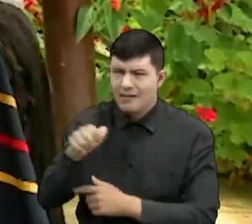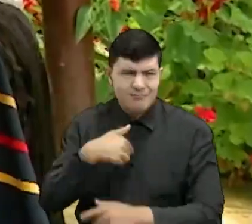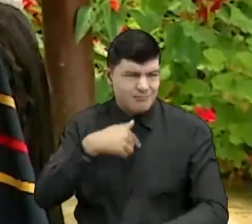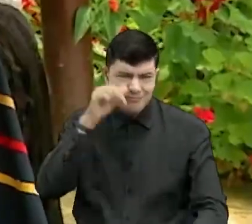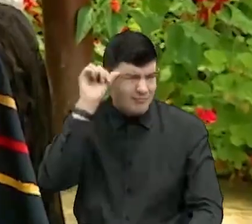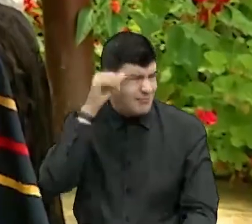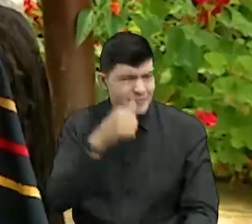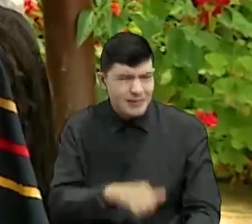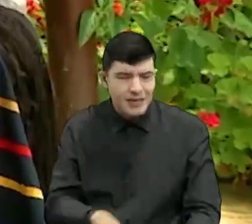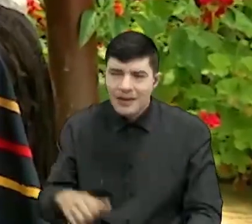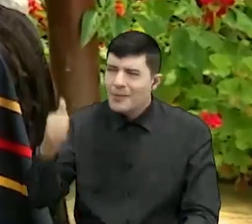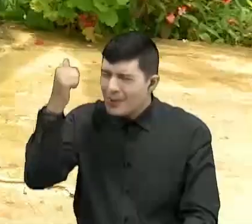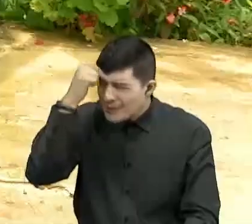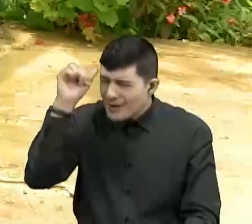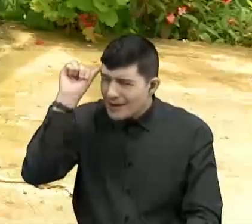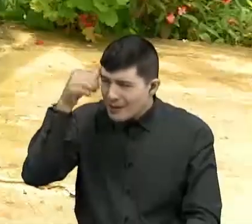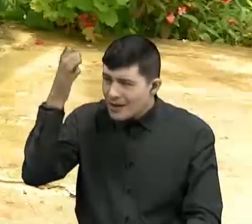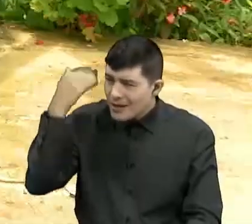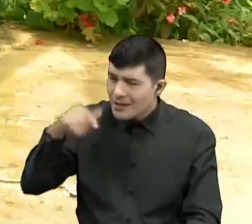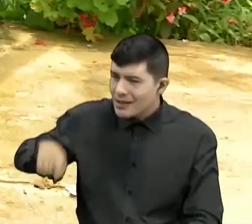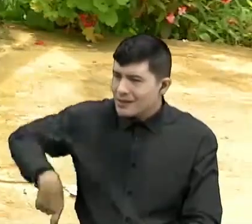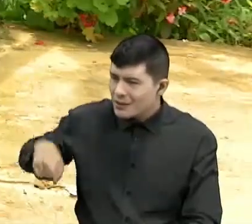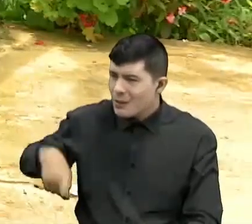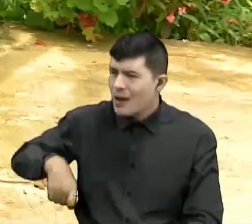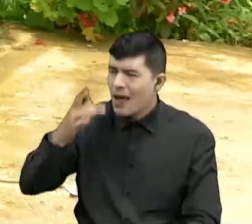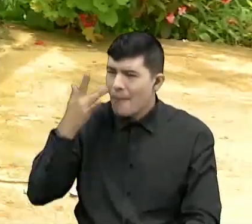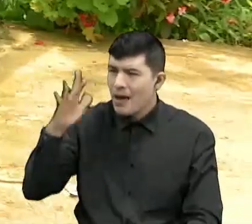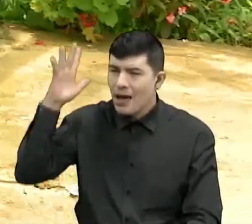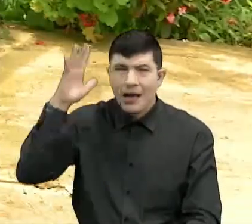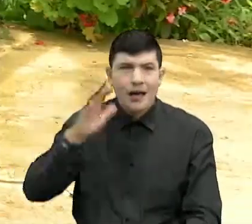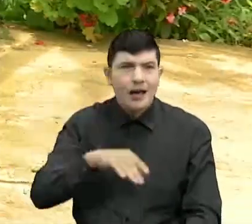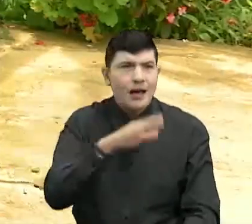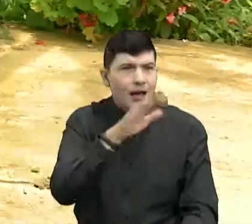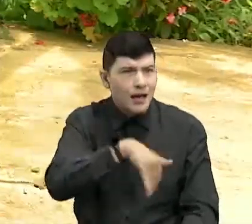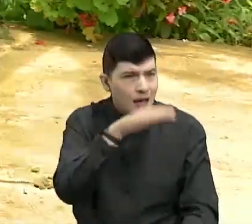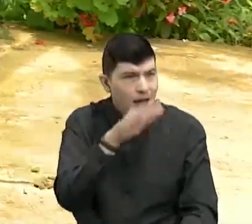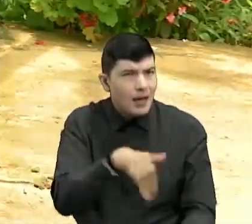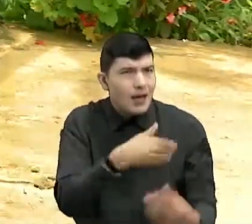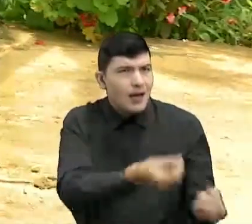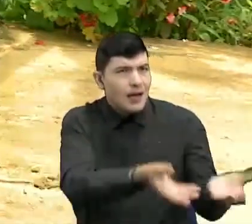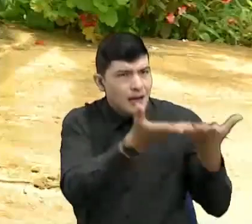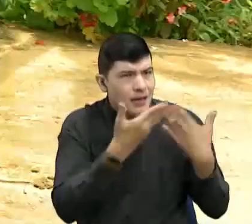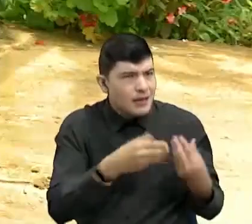Profe, de la escuela Las Amarillas. Chucho, mala, tráigame una... un banana, mala.